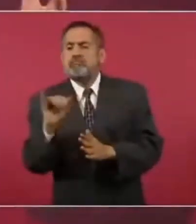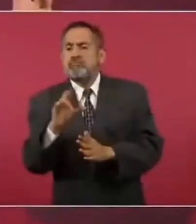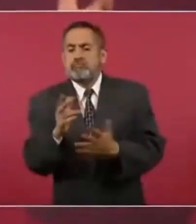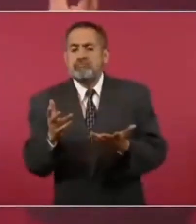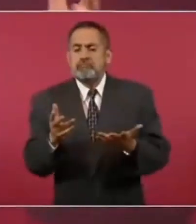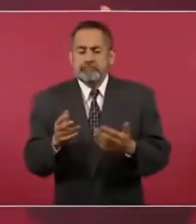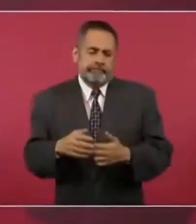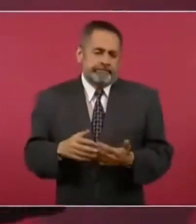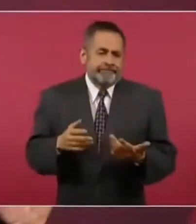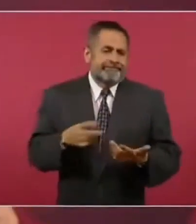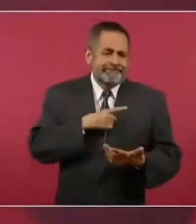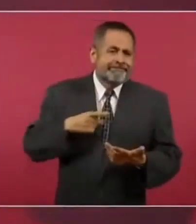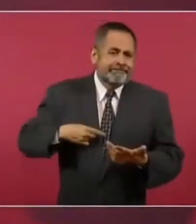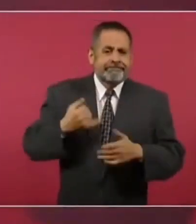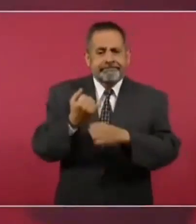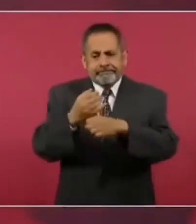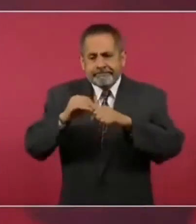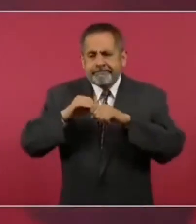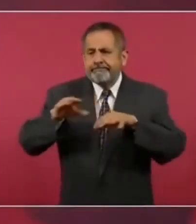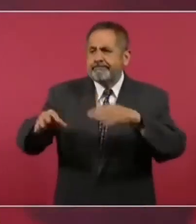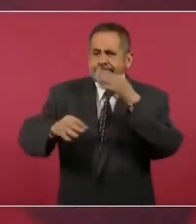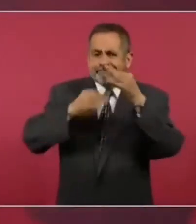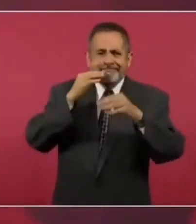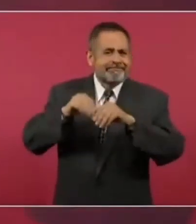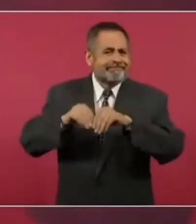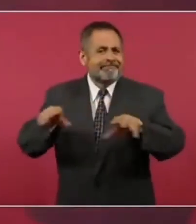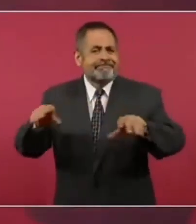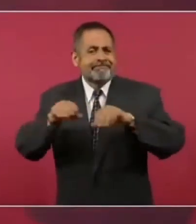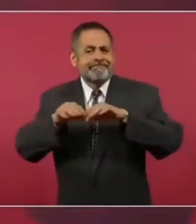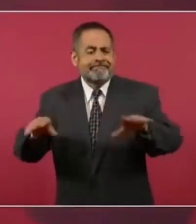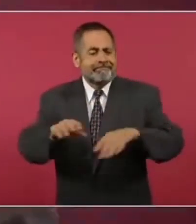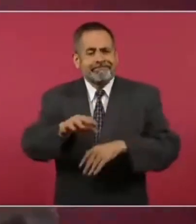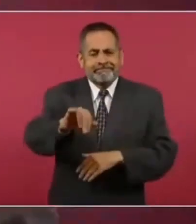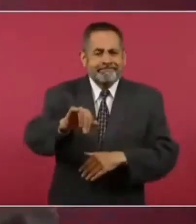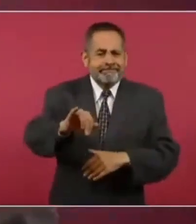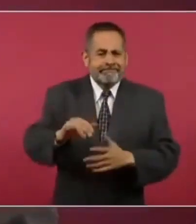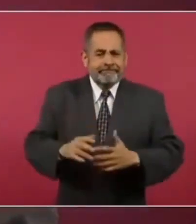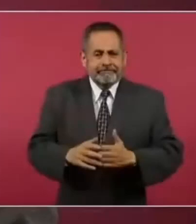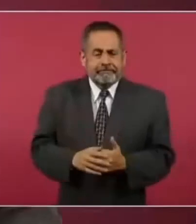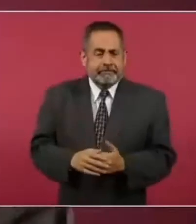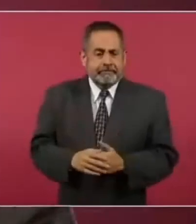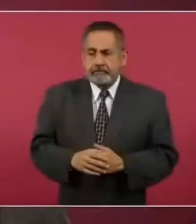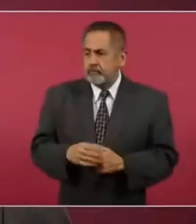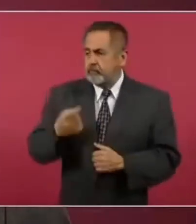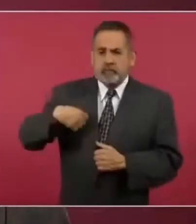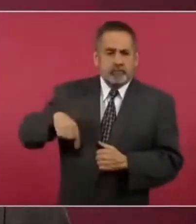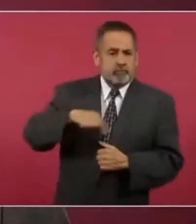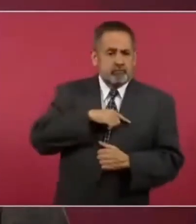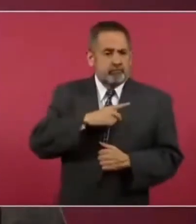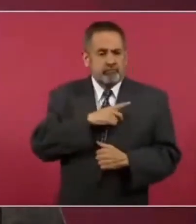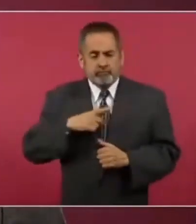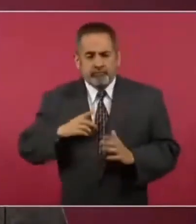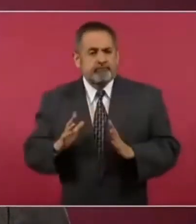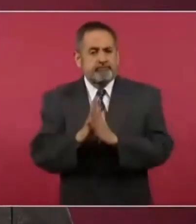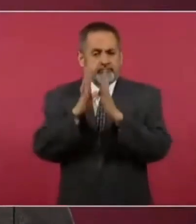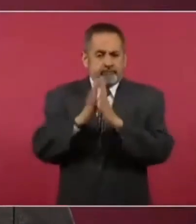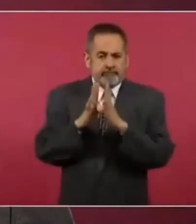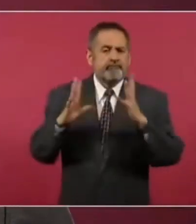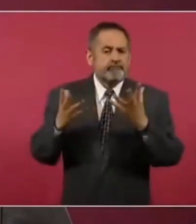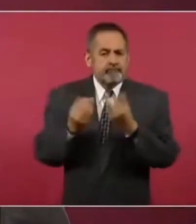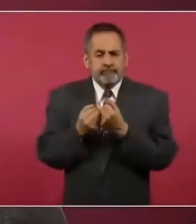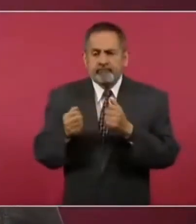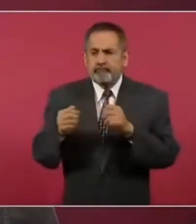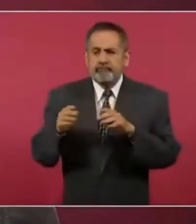informarle a la gente y todos tenemos que participar, en limpiar,